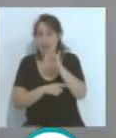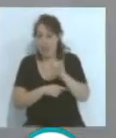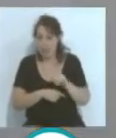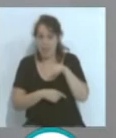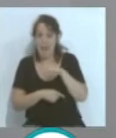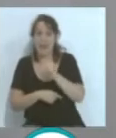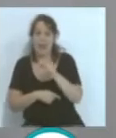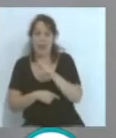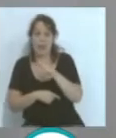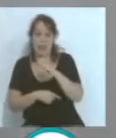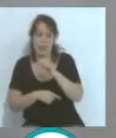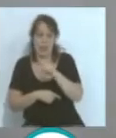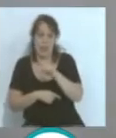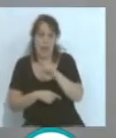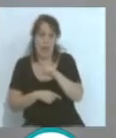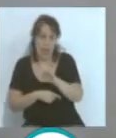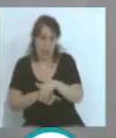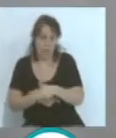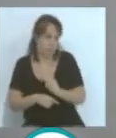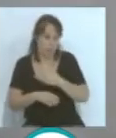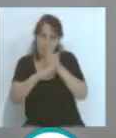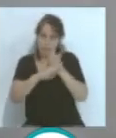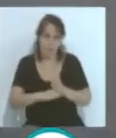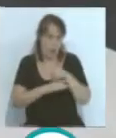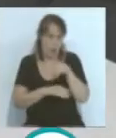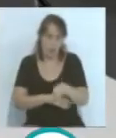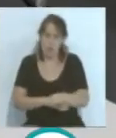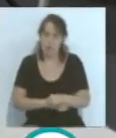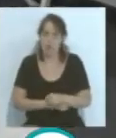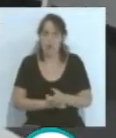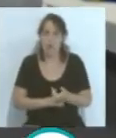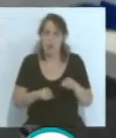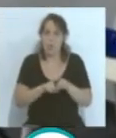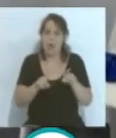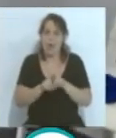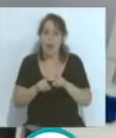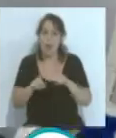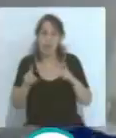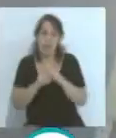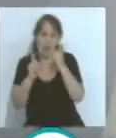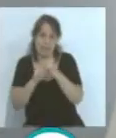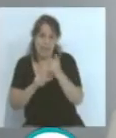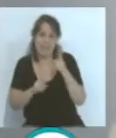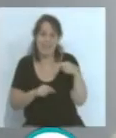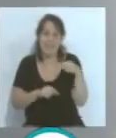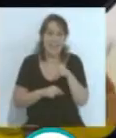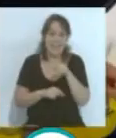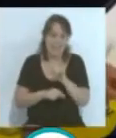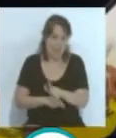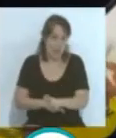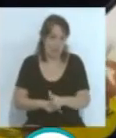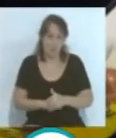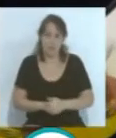Carcelén, son fijos lo mismo que Alberto Cifuente y David Gil. Sí, al final,